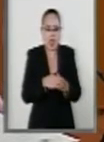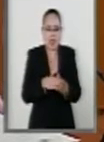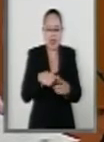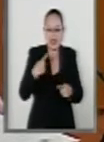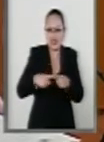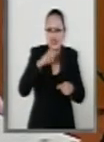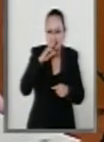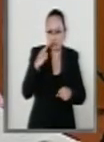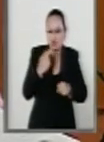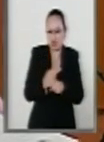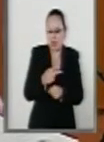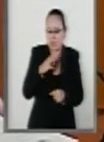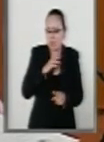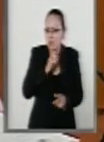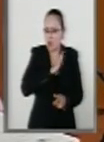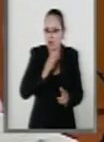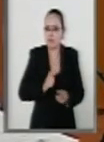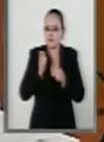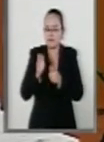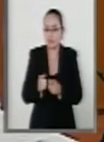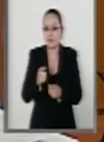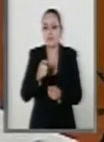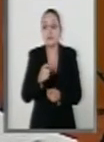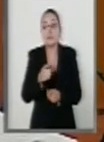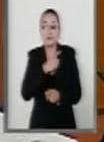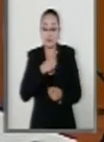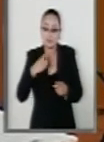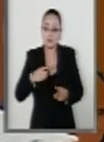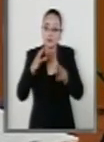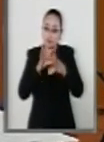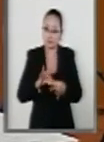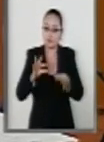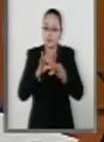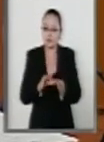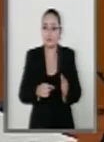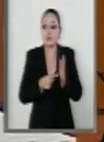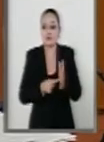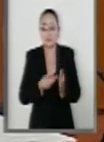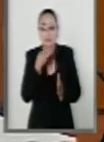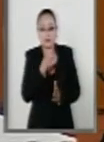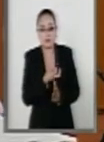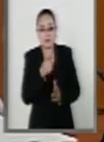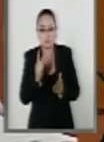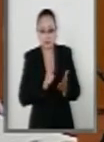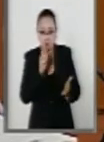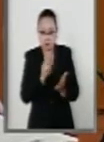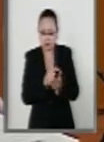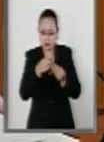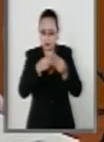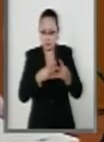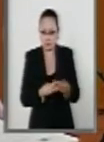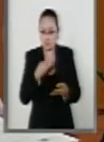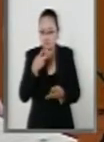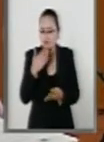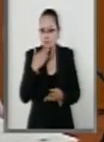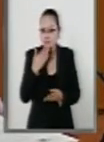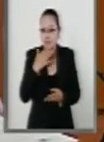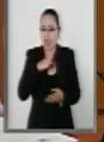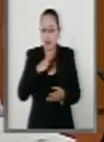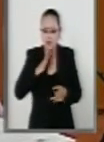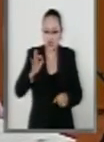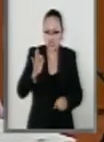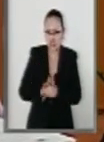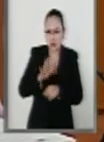pueda otorgarlo. Tengo que mencionar que además es tan generosa la ley que tiene una protección